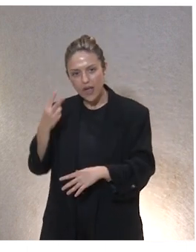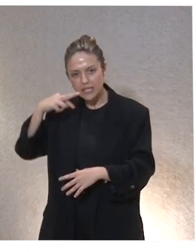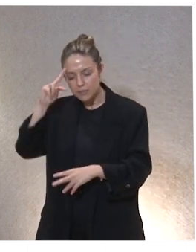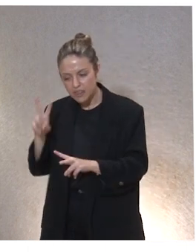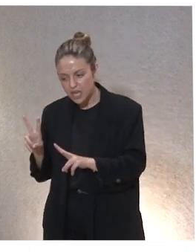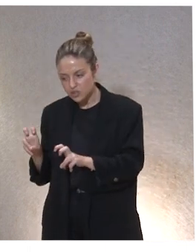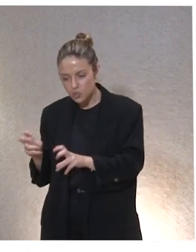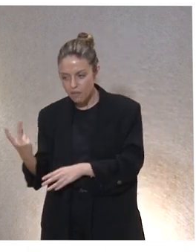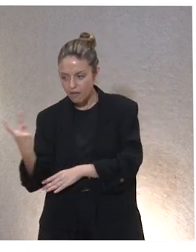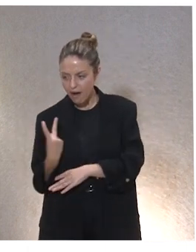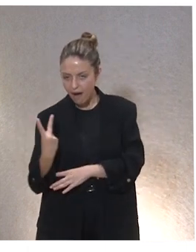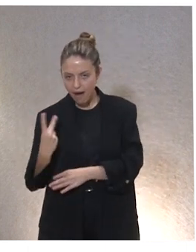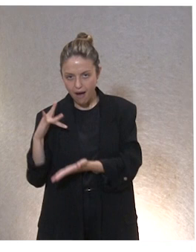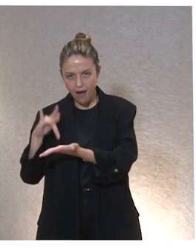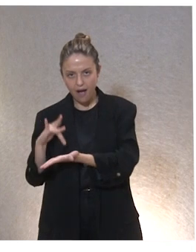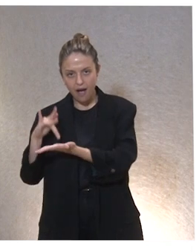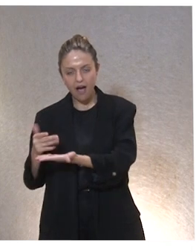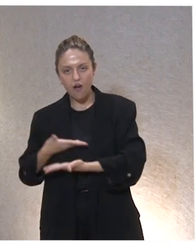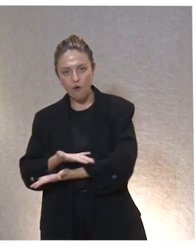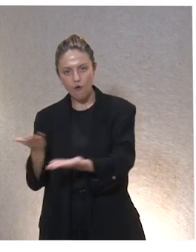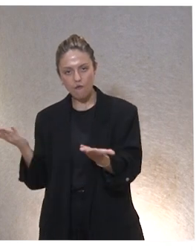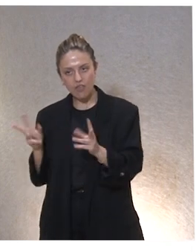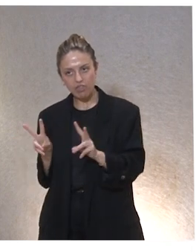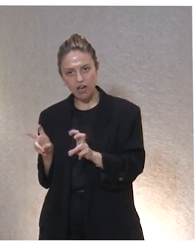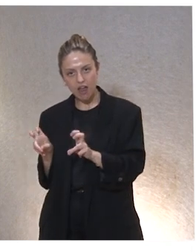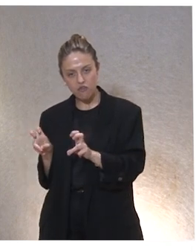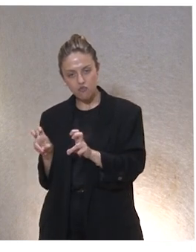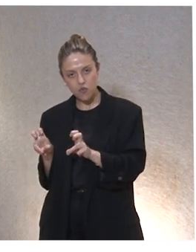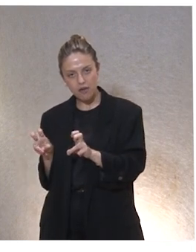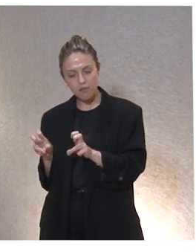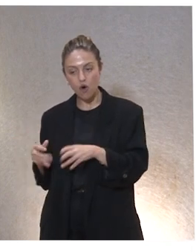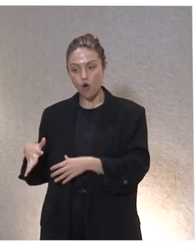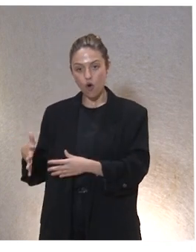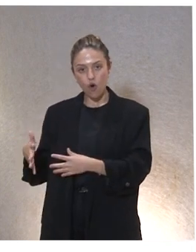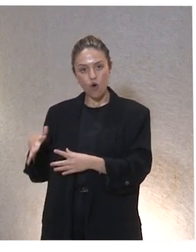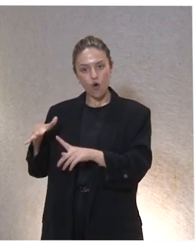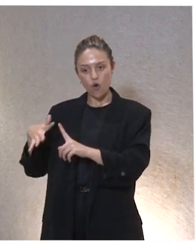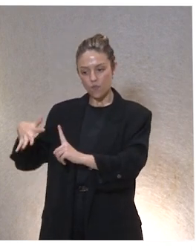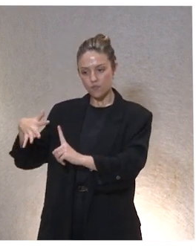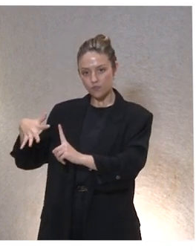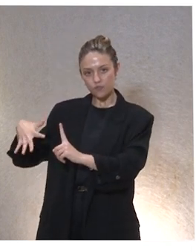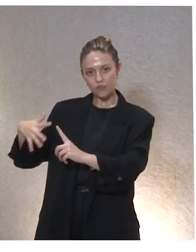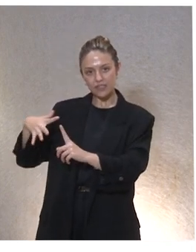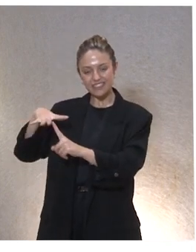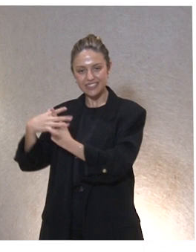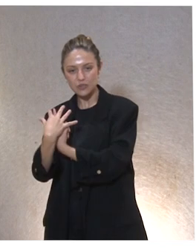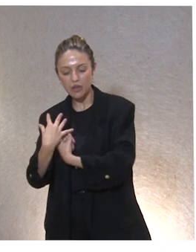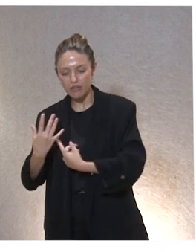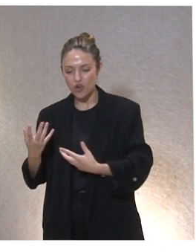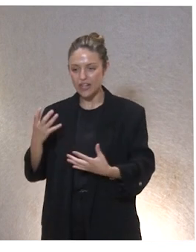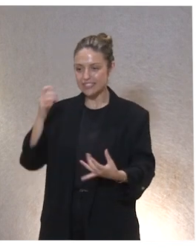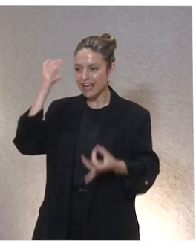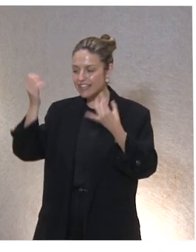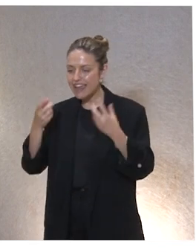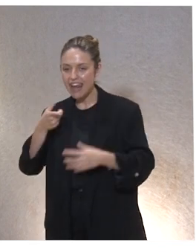con esta persona nuevos momentos de confianza que se hablaba esta mañana espacios de confianza que generen actitudes que generen